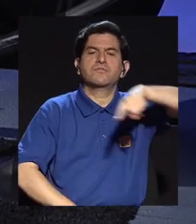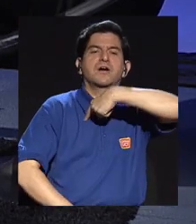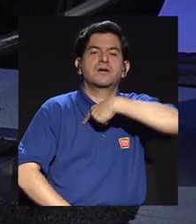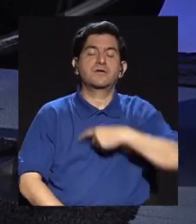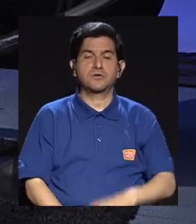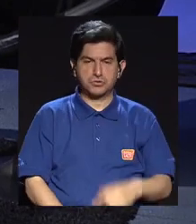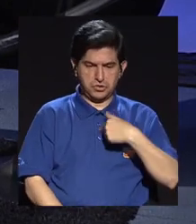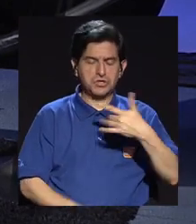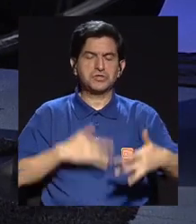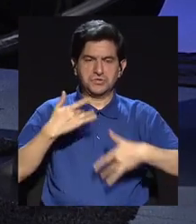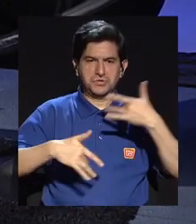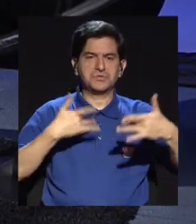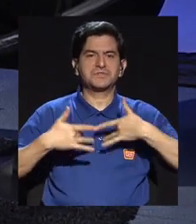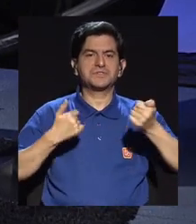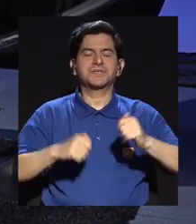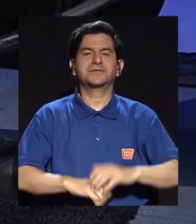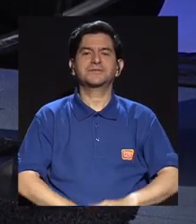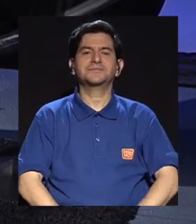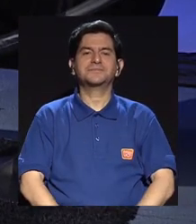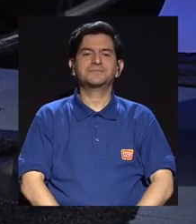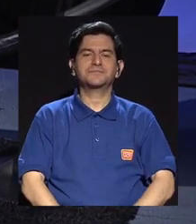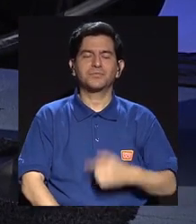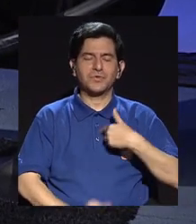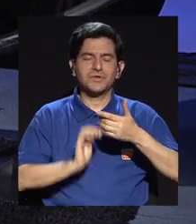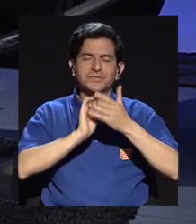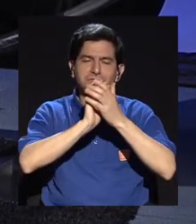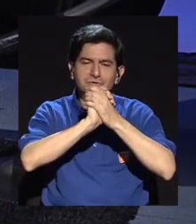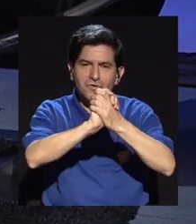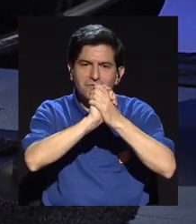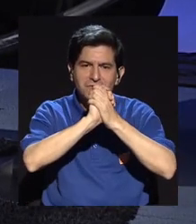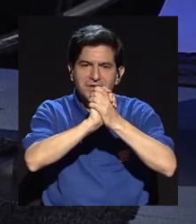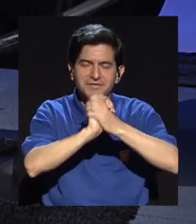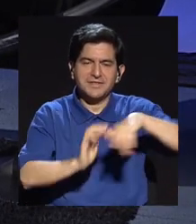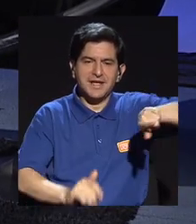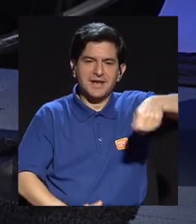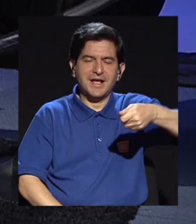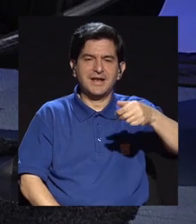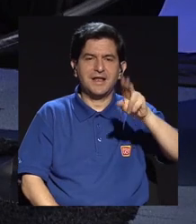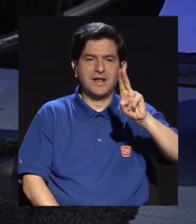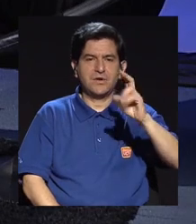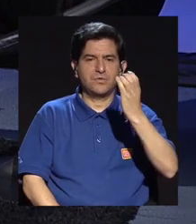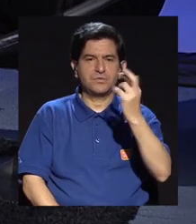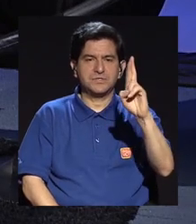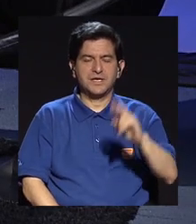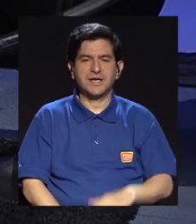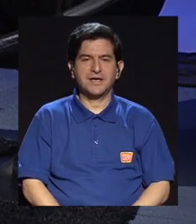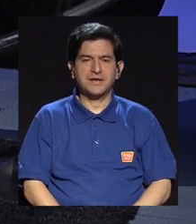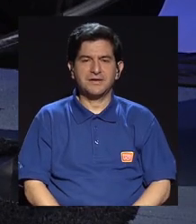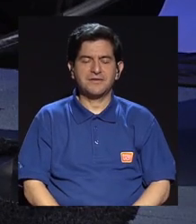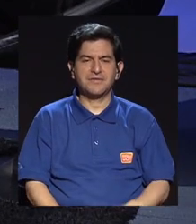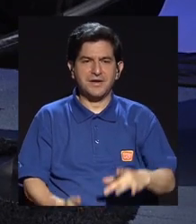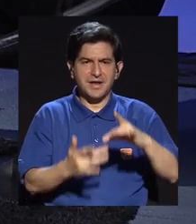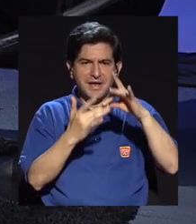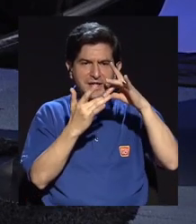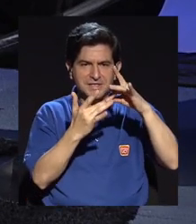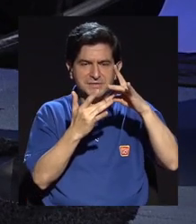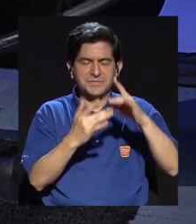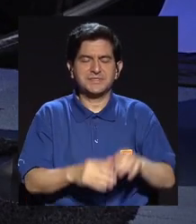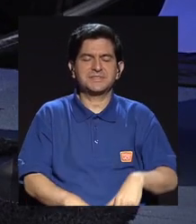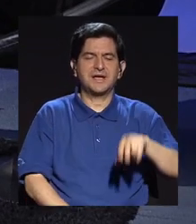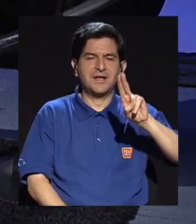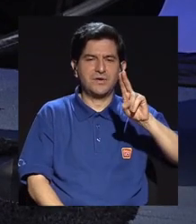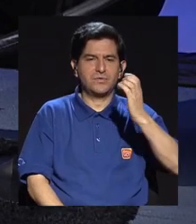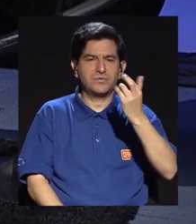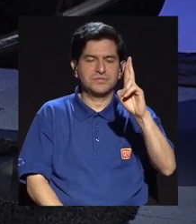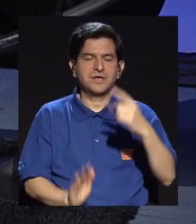sí me siento así. Pues yo quiero felicitarlos aquí desde el canal Universidad de Costa Rica hacemos un especial UCR donde no solamente presentamos